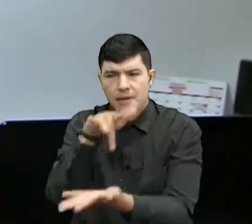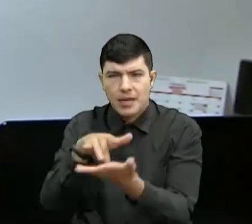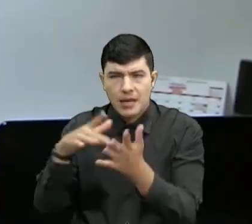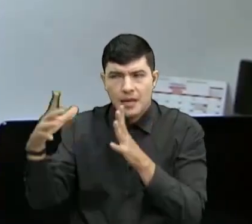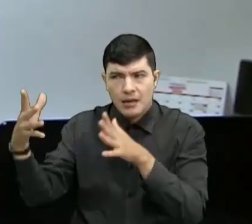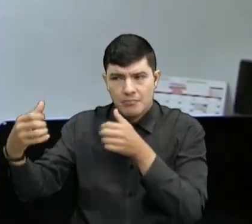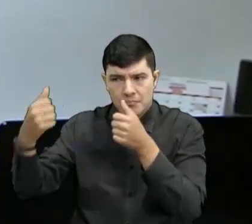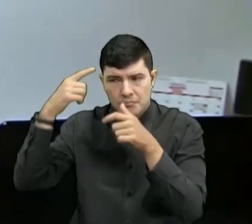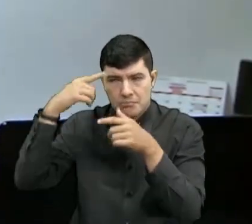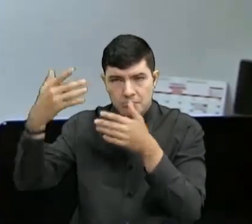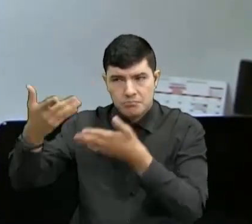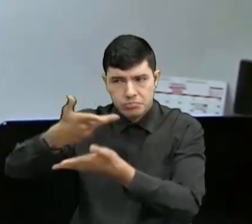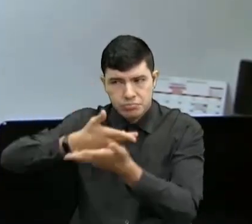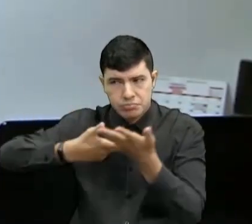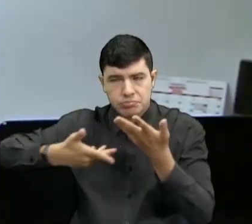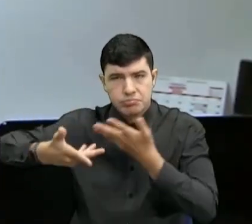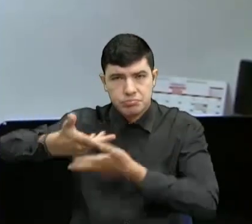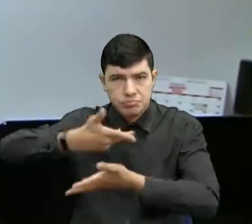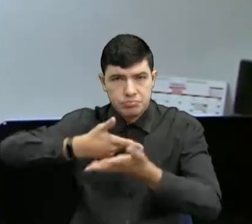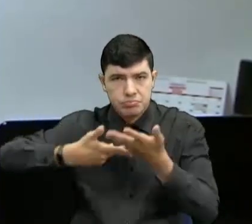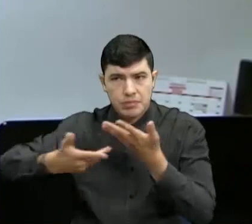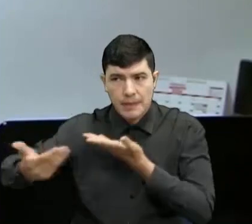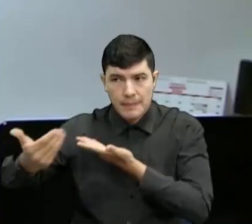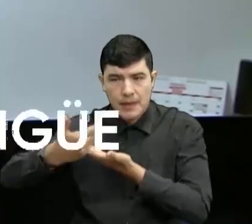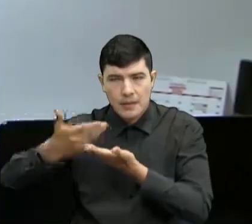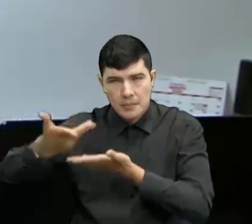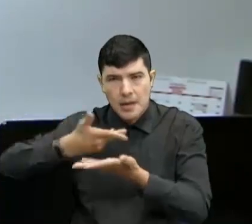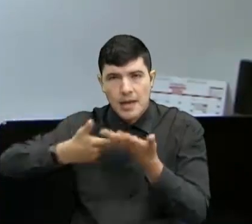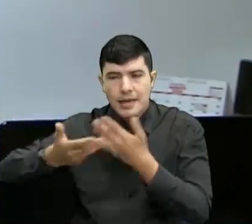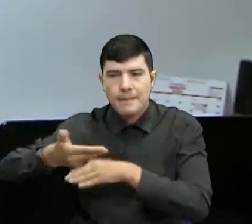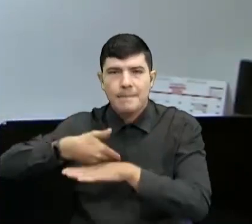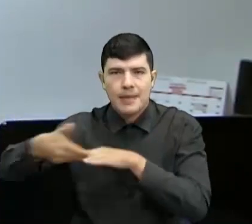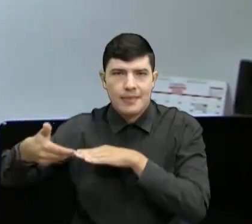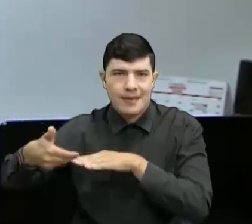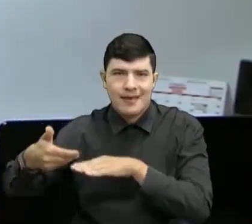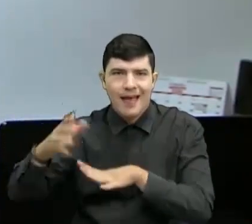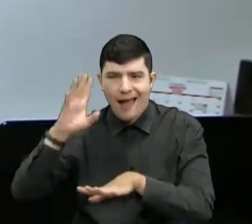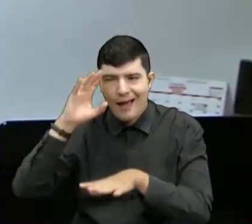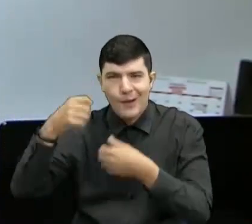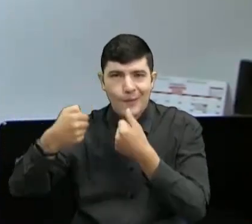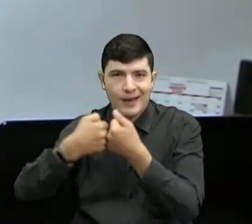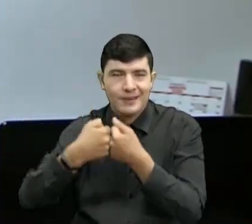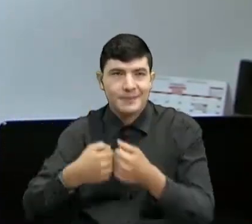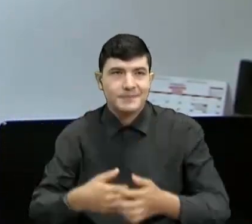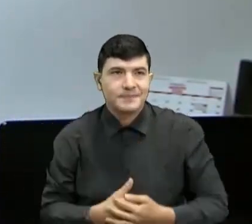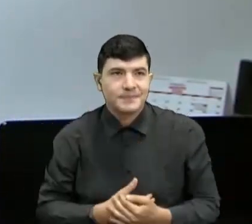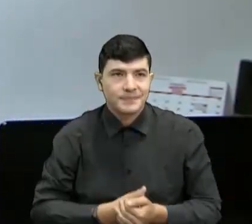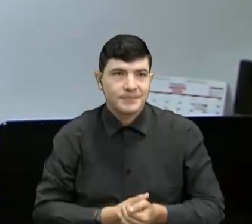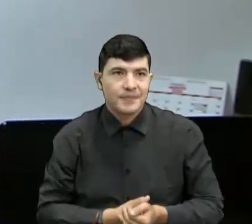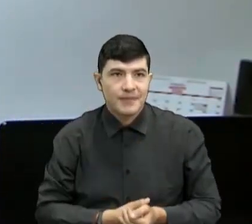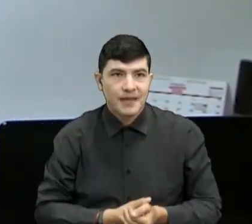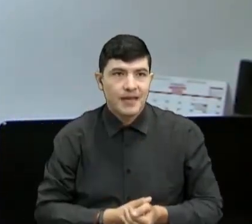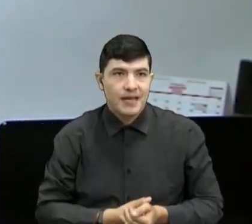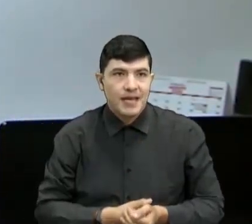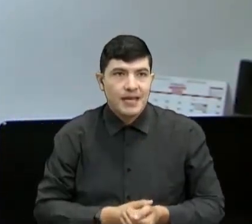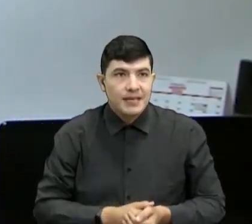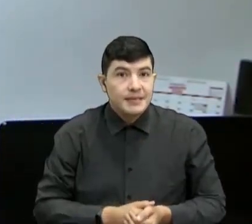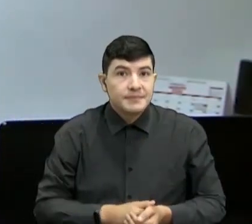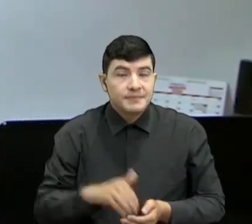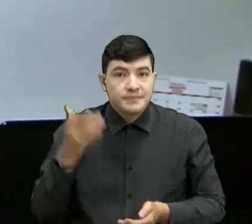nosotros y a solicitar los convenios, porque de las 11, 12